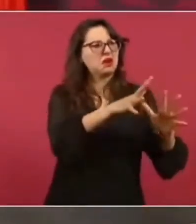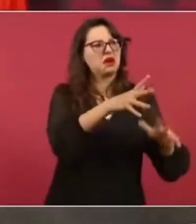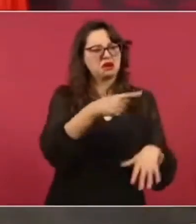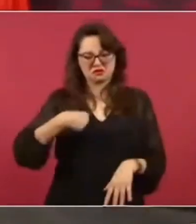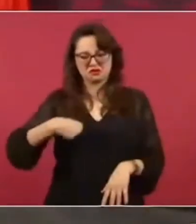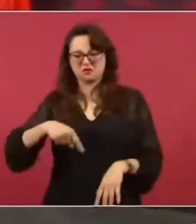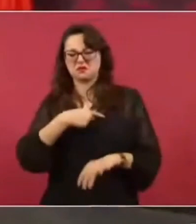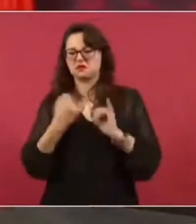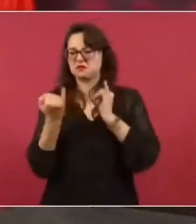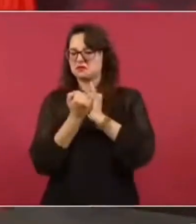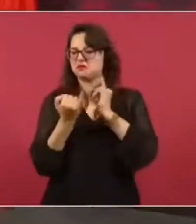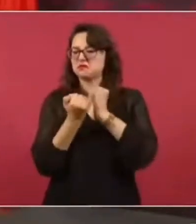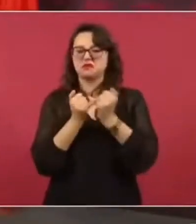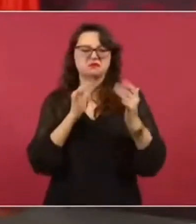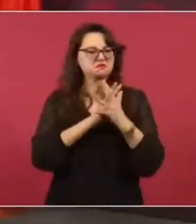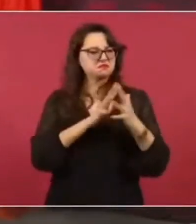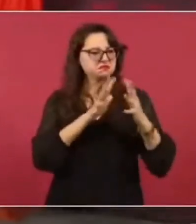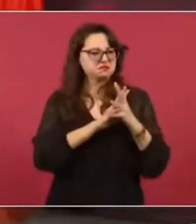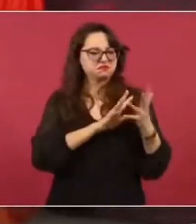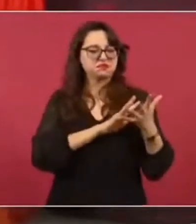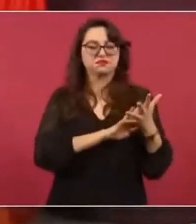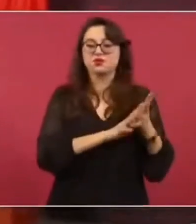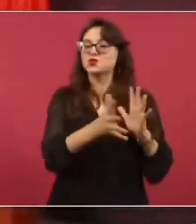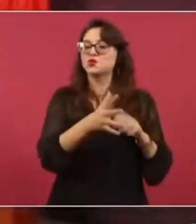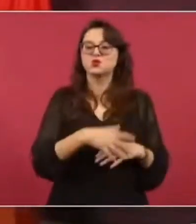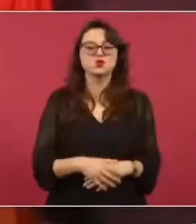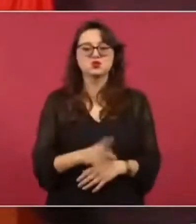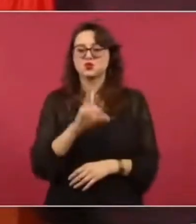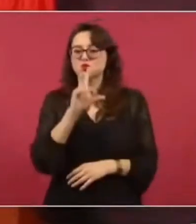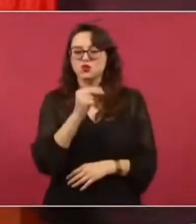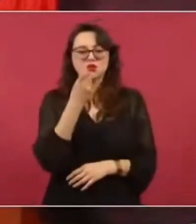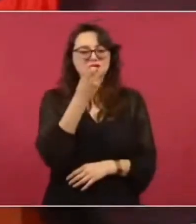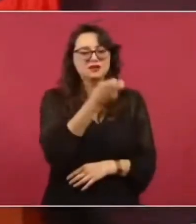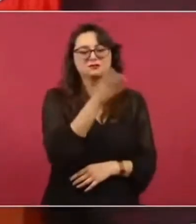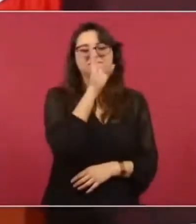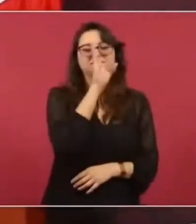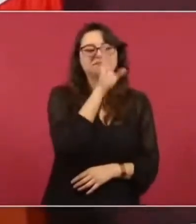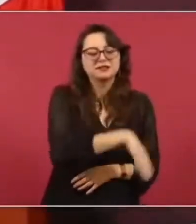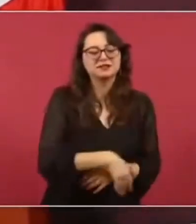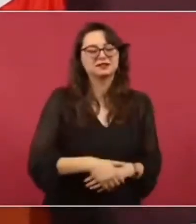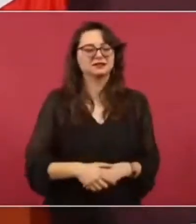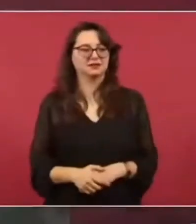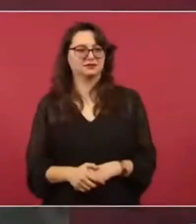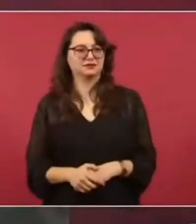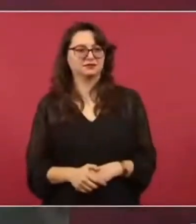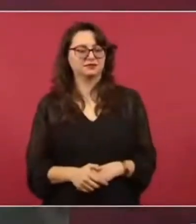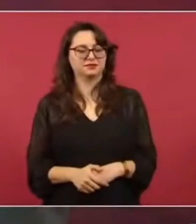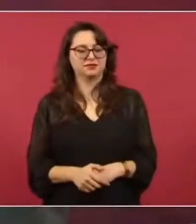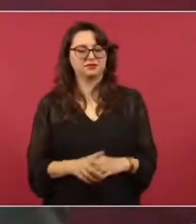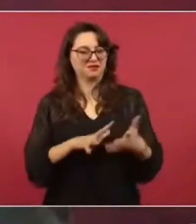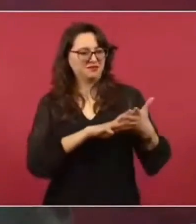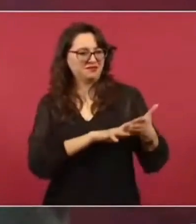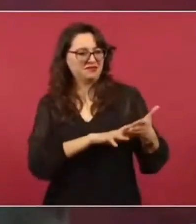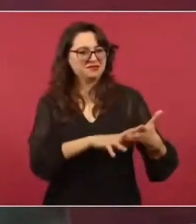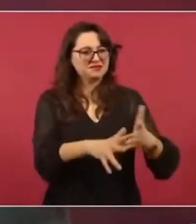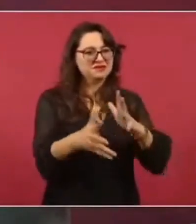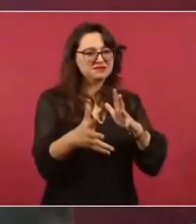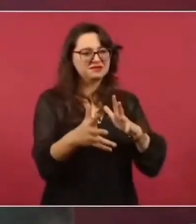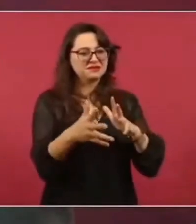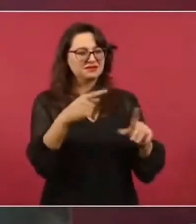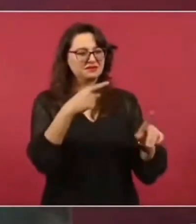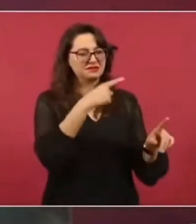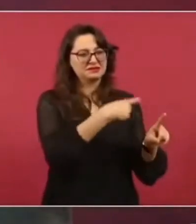Y tienen que cambiar. El mal hay que enfrentarlo haciendo el bien. Y hay que atender las